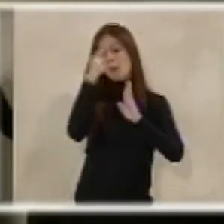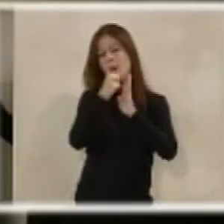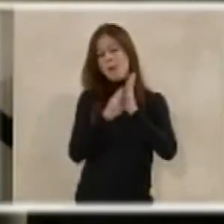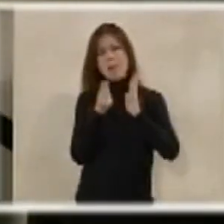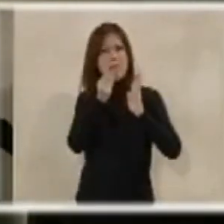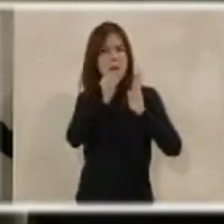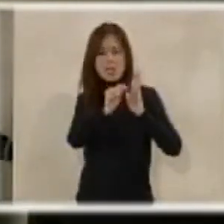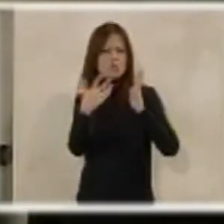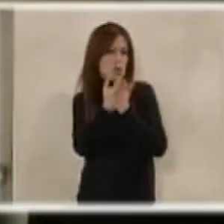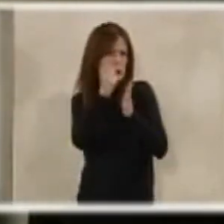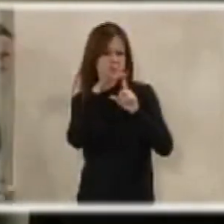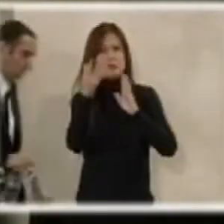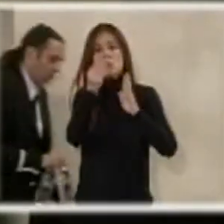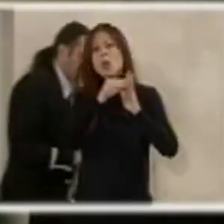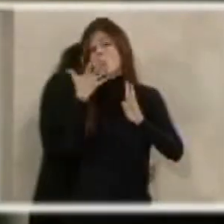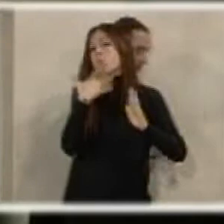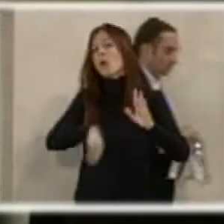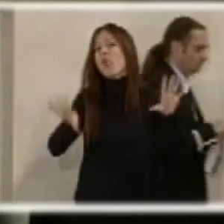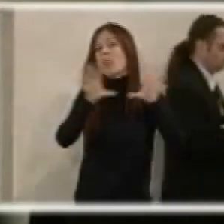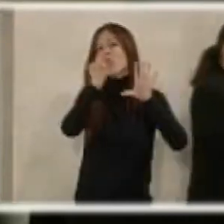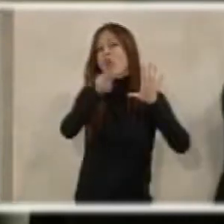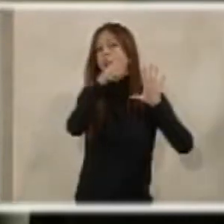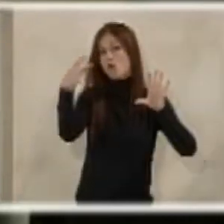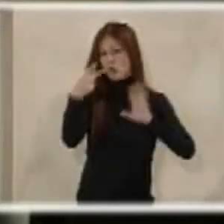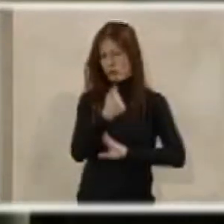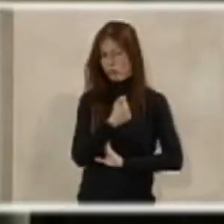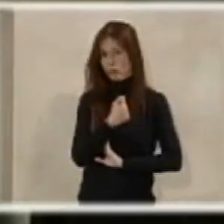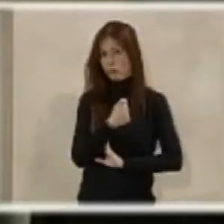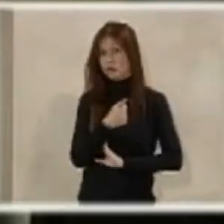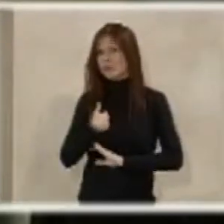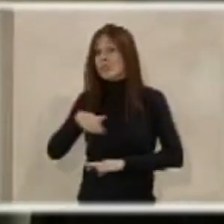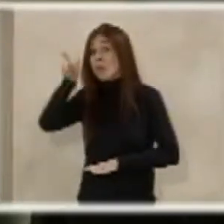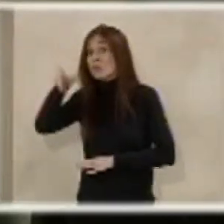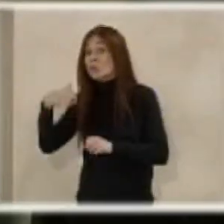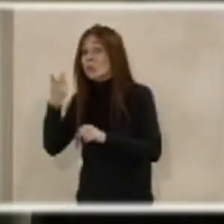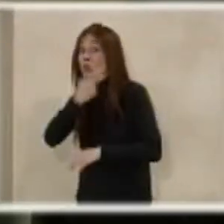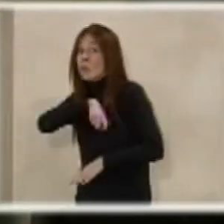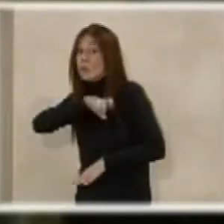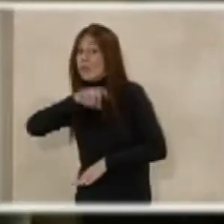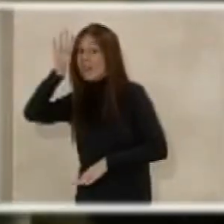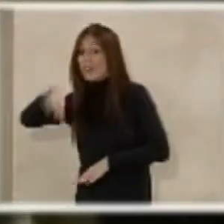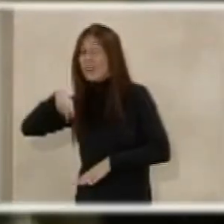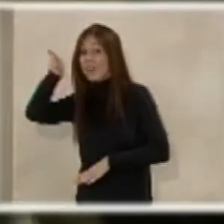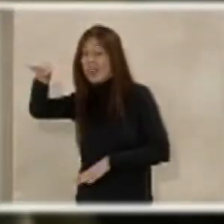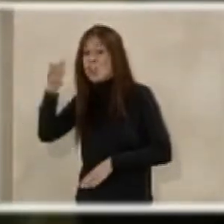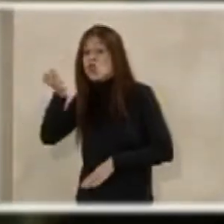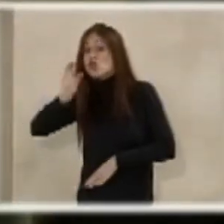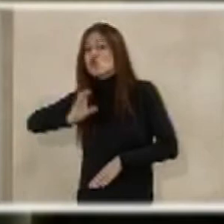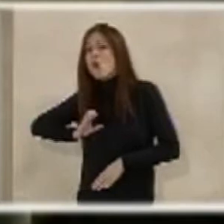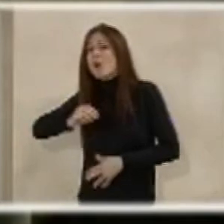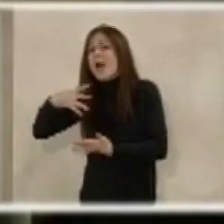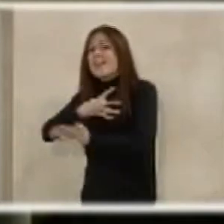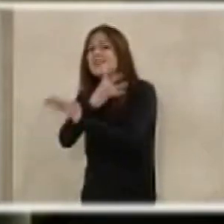los condicionantes que tienen, que son muchos, unos 10 euros. Un mozo de escuadra, por poner el ejemplo, cobra